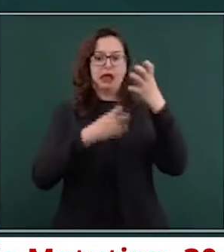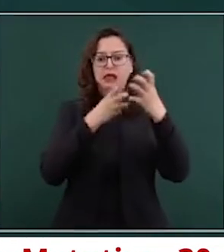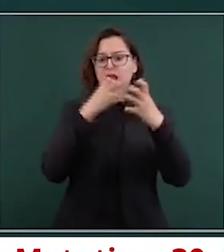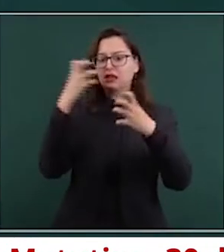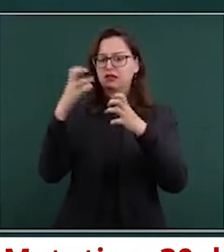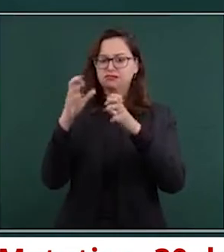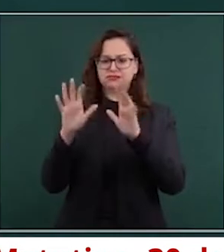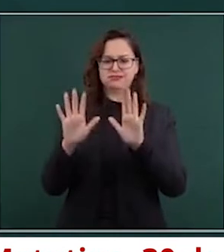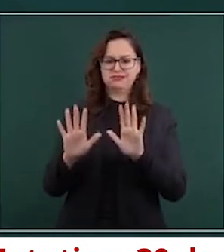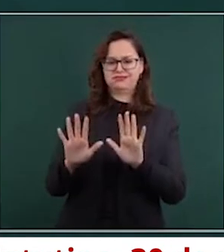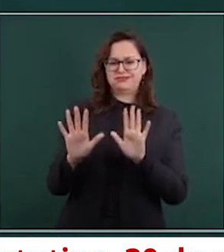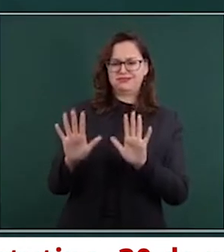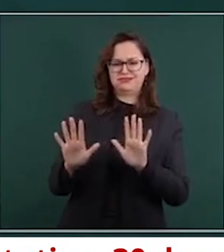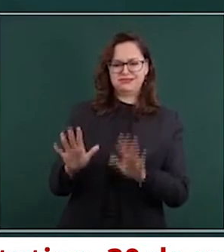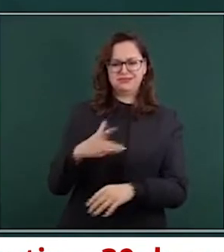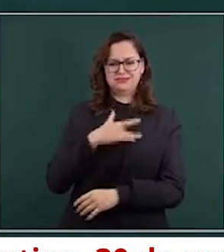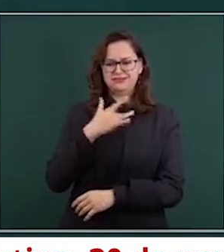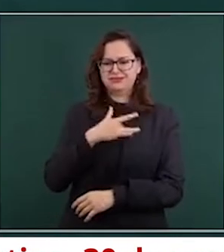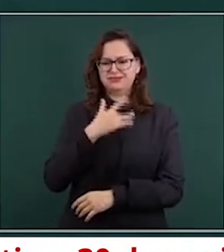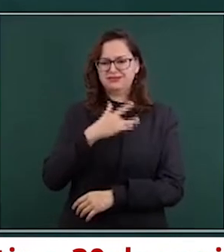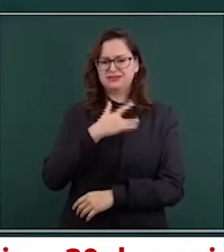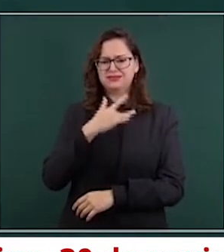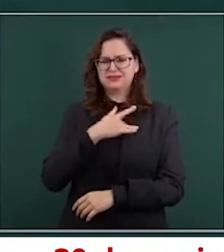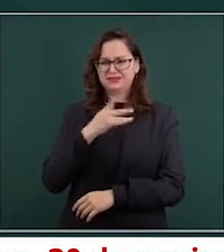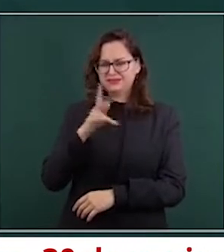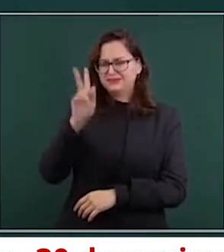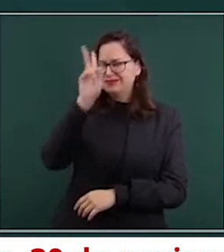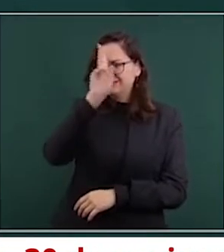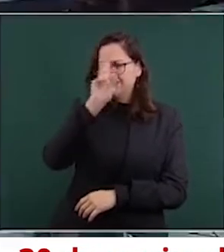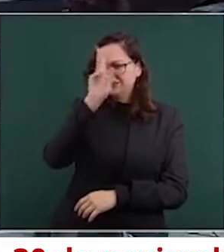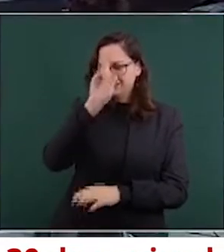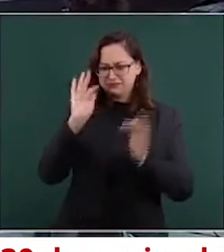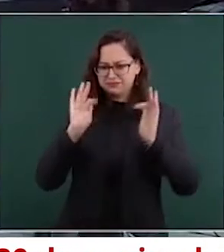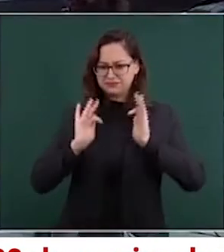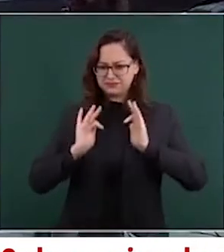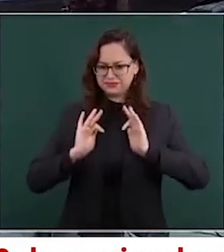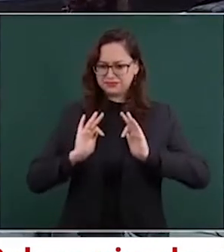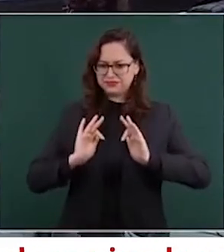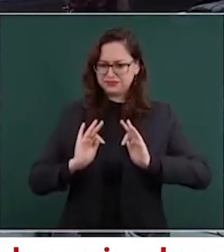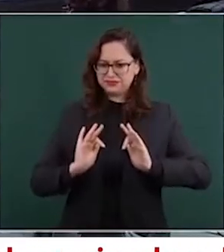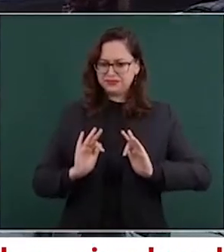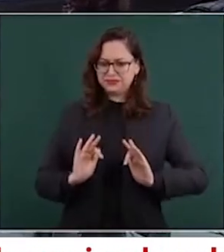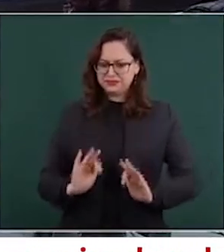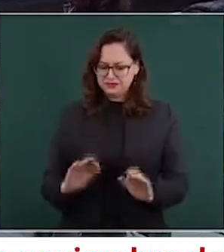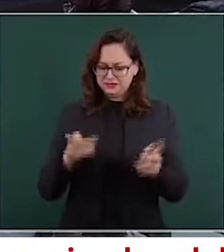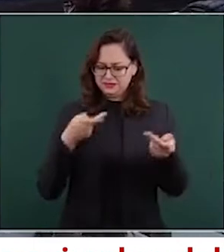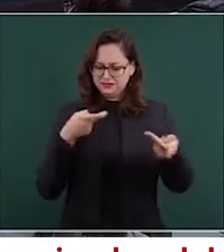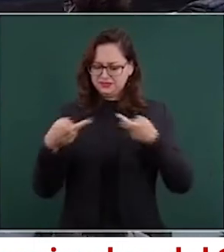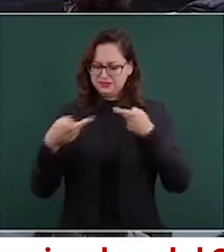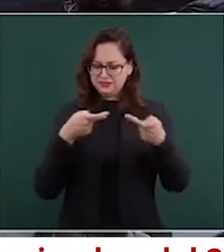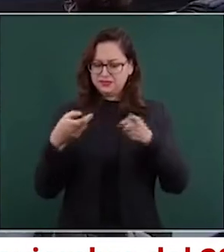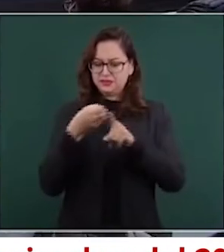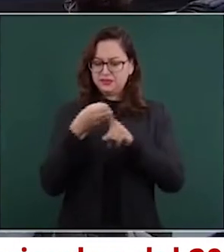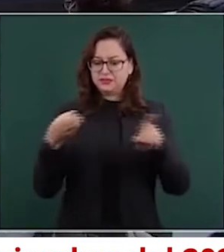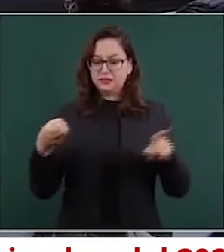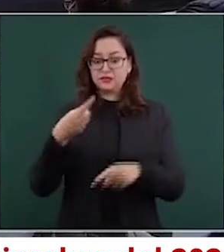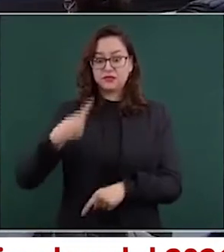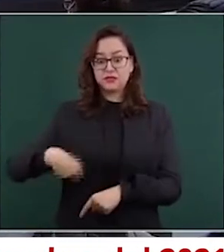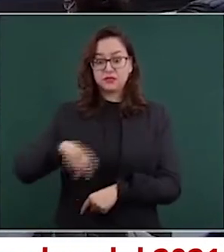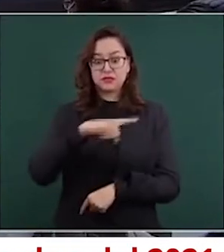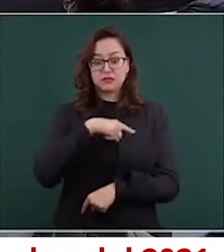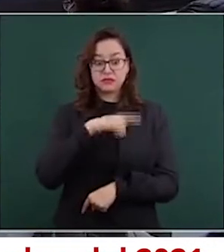actuar con prudencia para no infundir miedo,